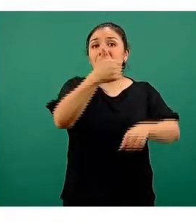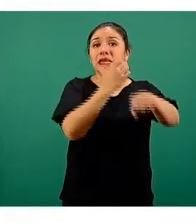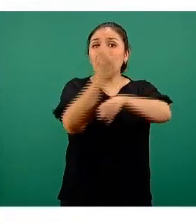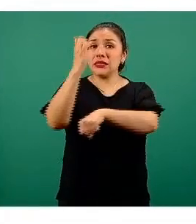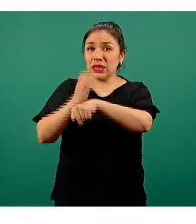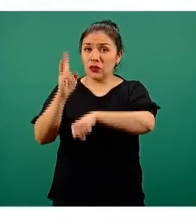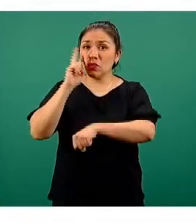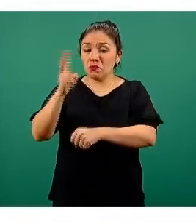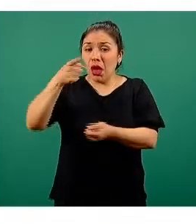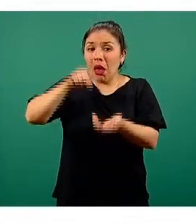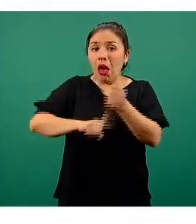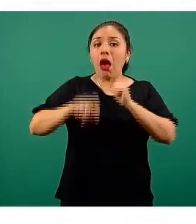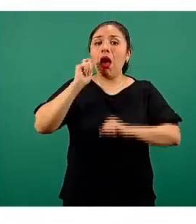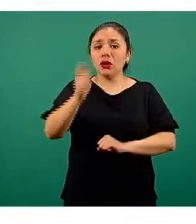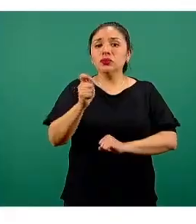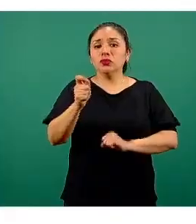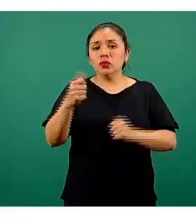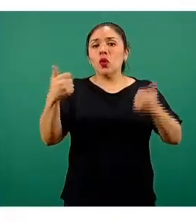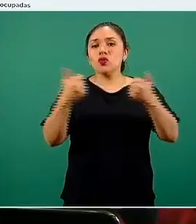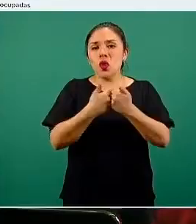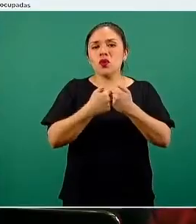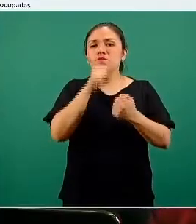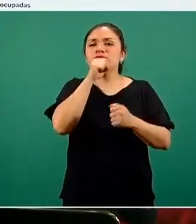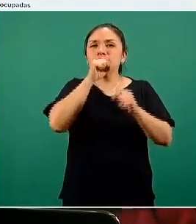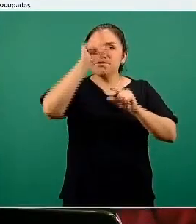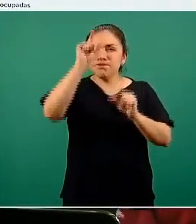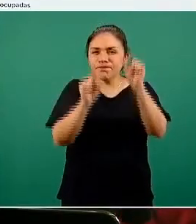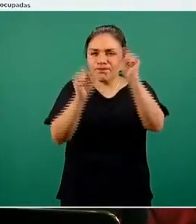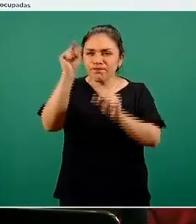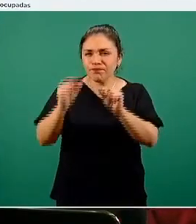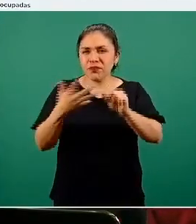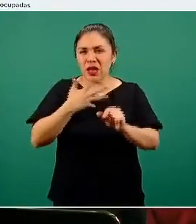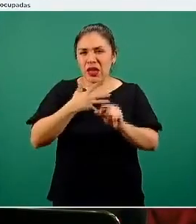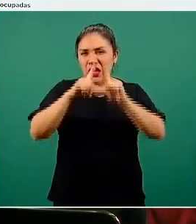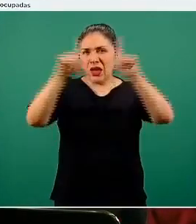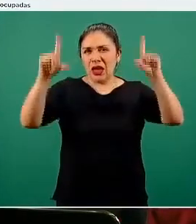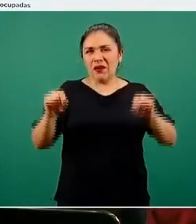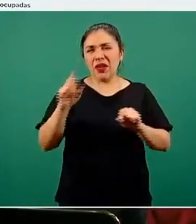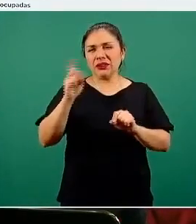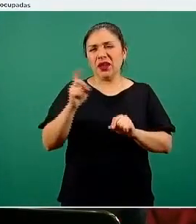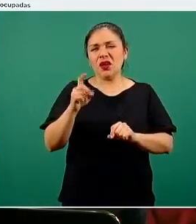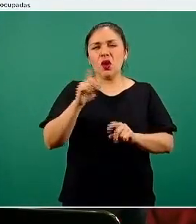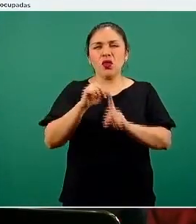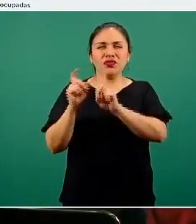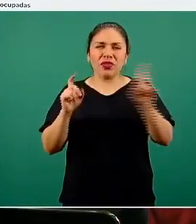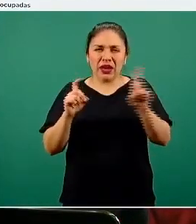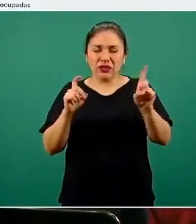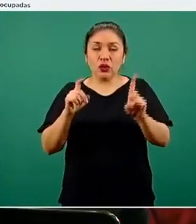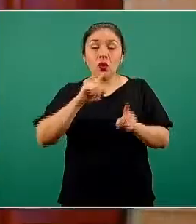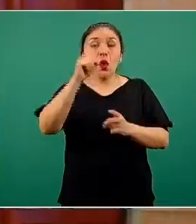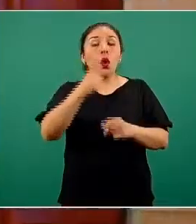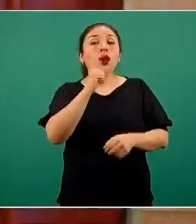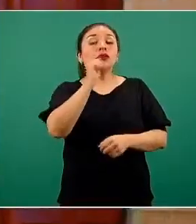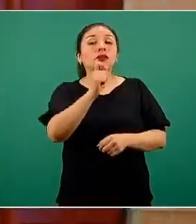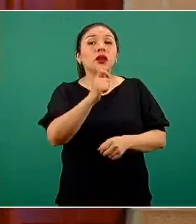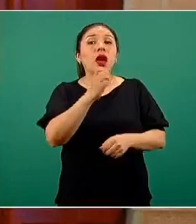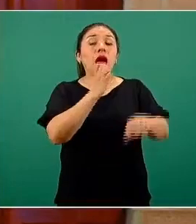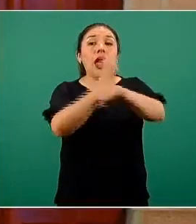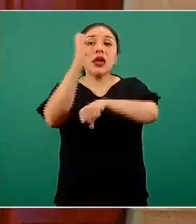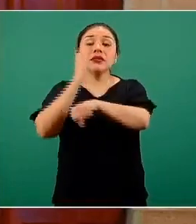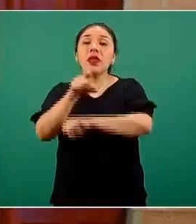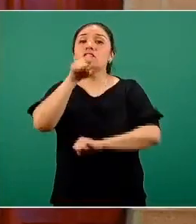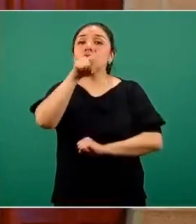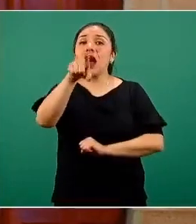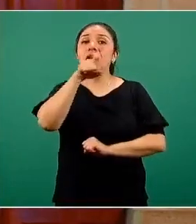representadas con sus gráficos en el lado, en el recuadro derecho, en donde Jalisco y Oaxaca